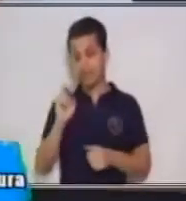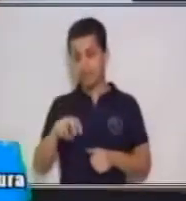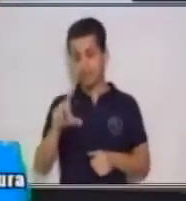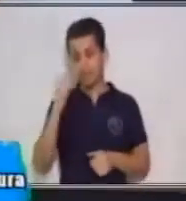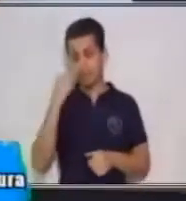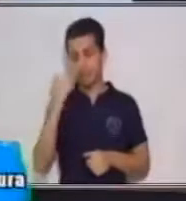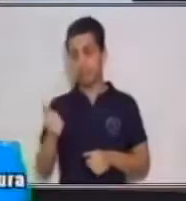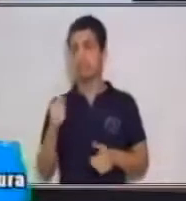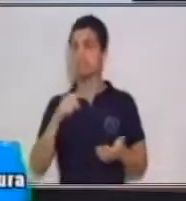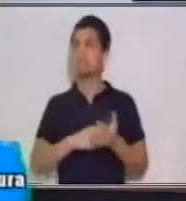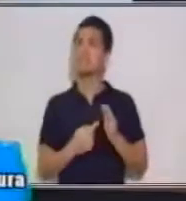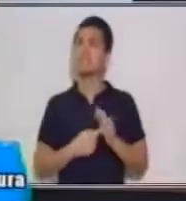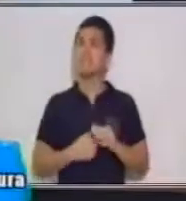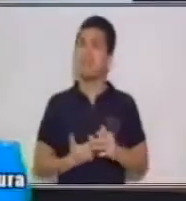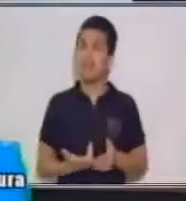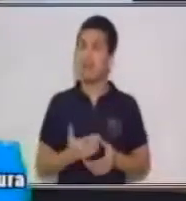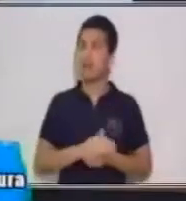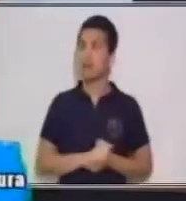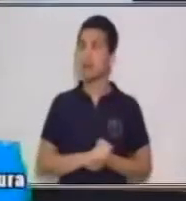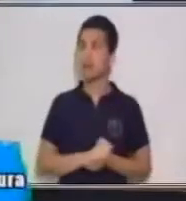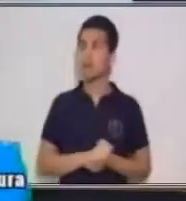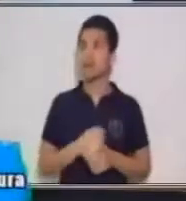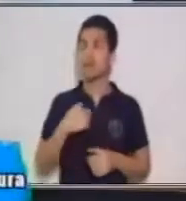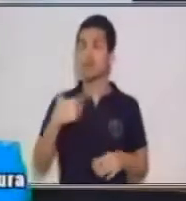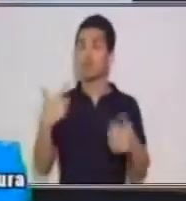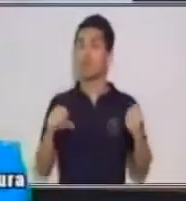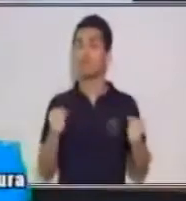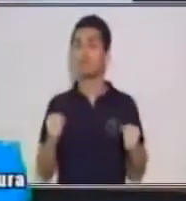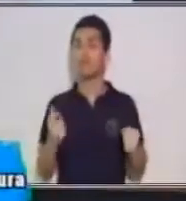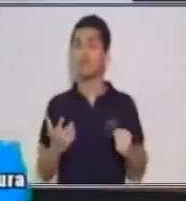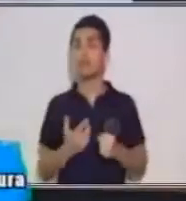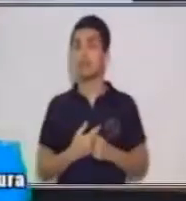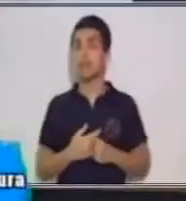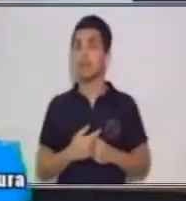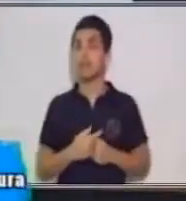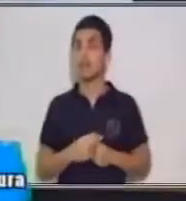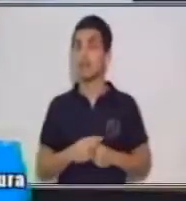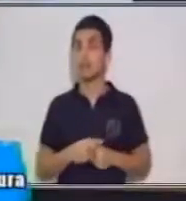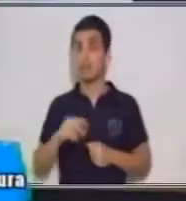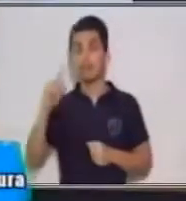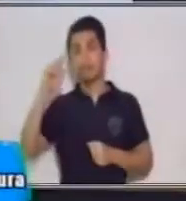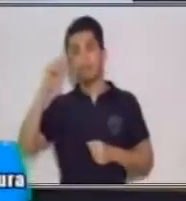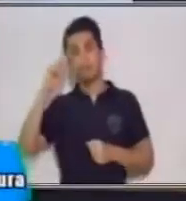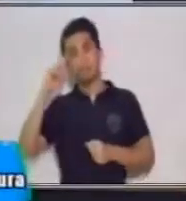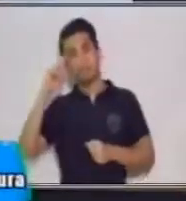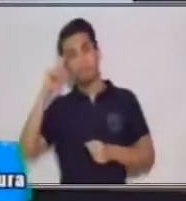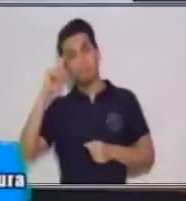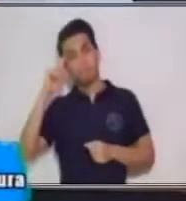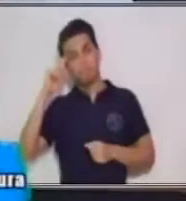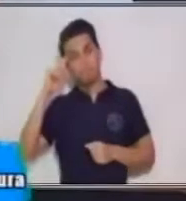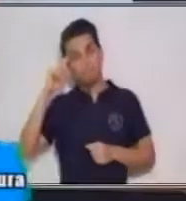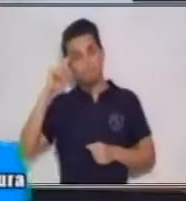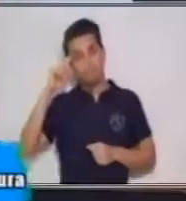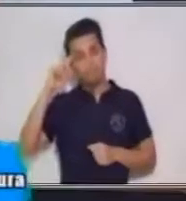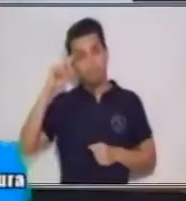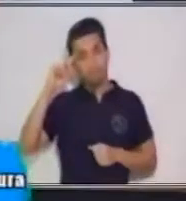Significa que aquí yo voy a crear, voy a inventar un nuevo